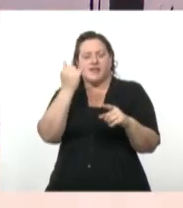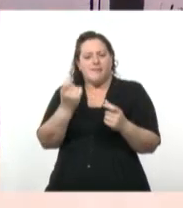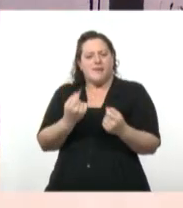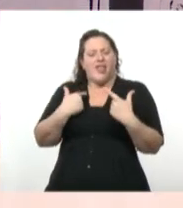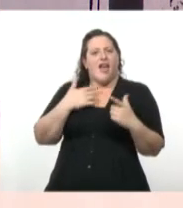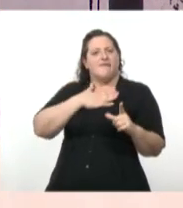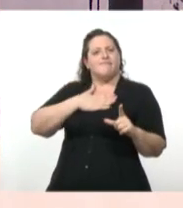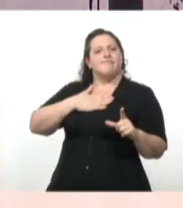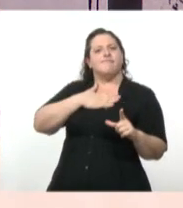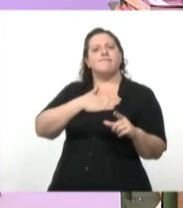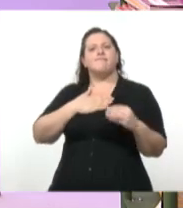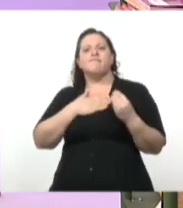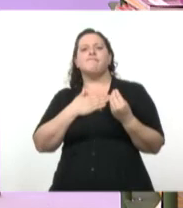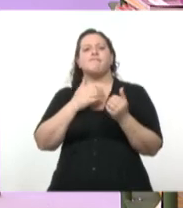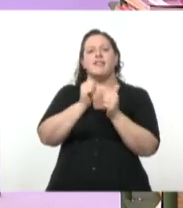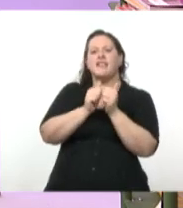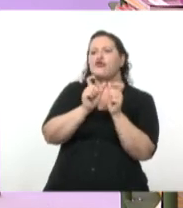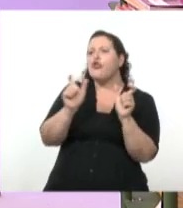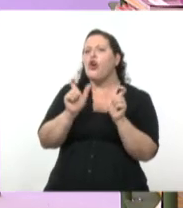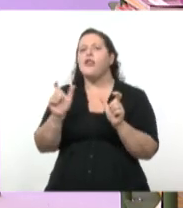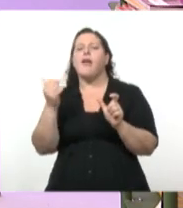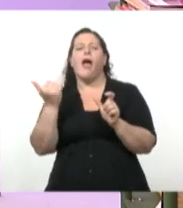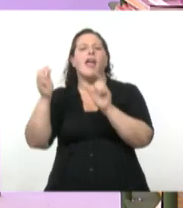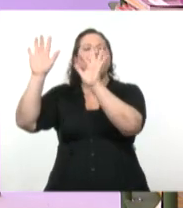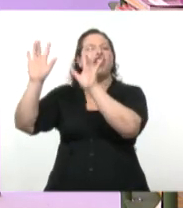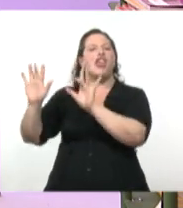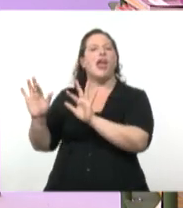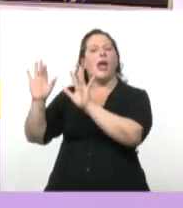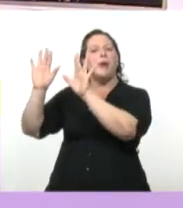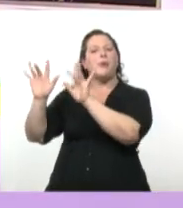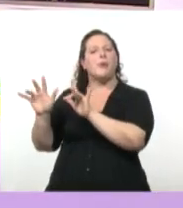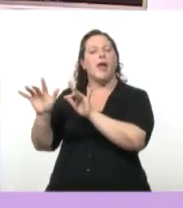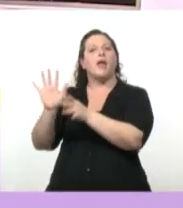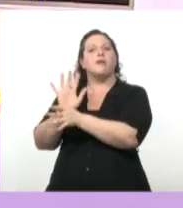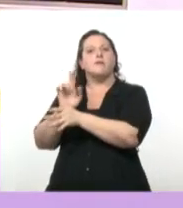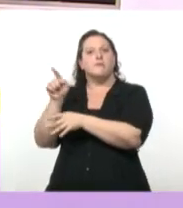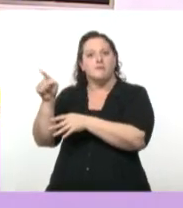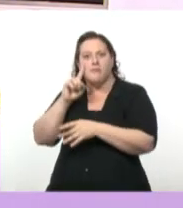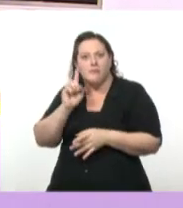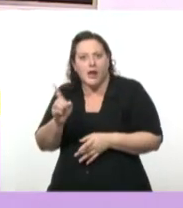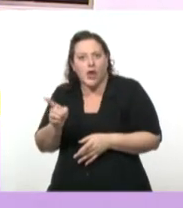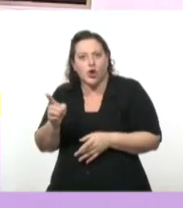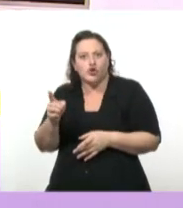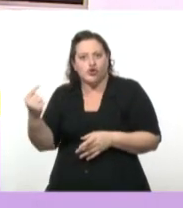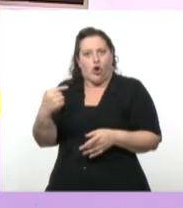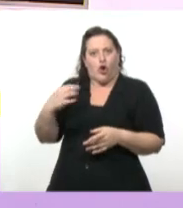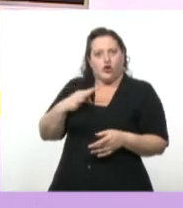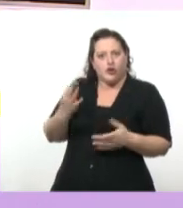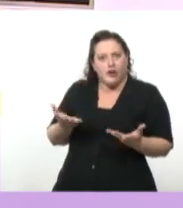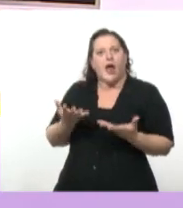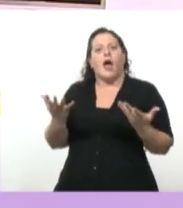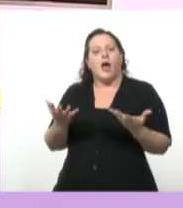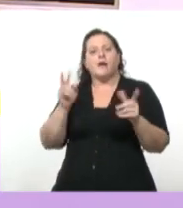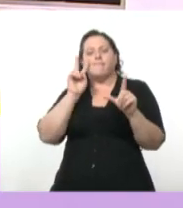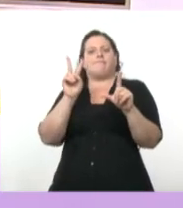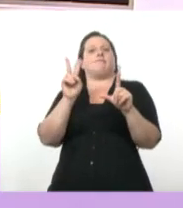nevada, que es una amenaza para la vida de ellos. Entonces, acá tenemos este gran contraste. Fíjate que casi no